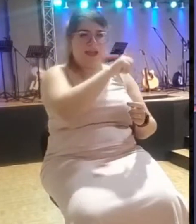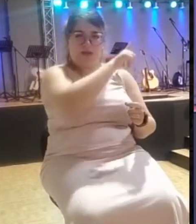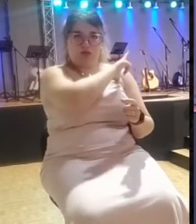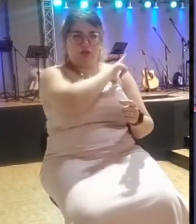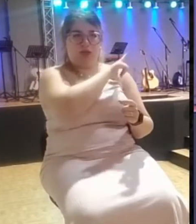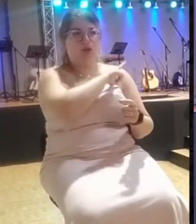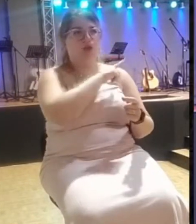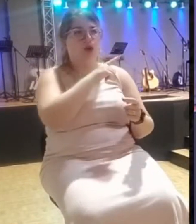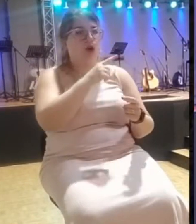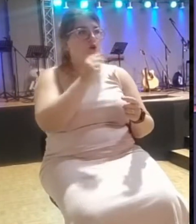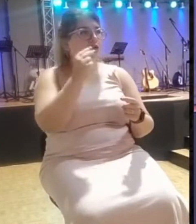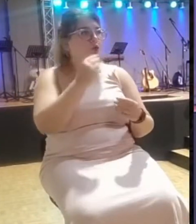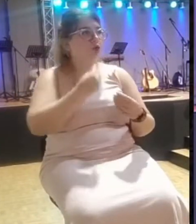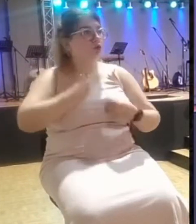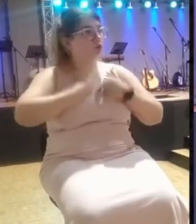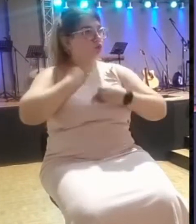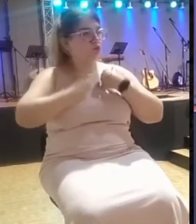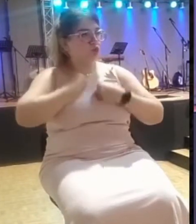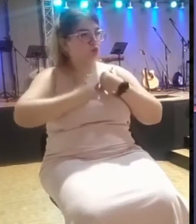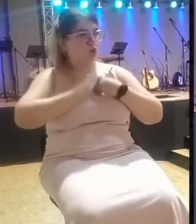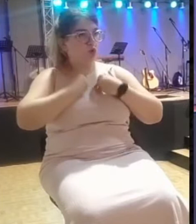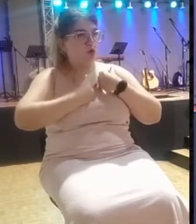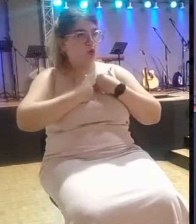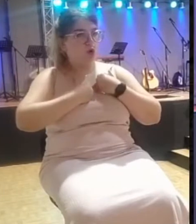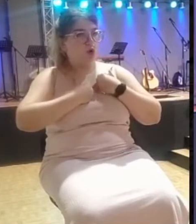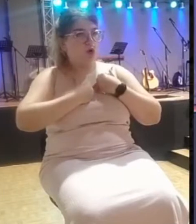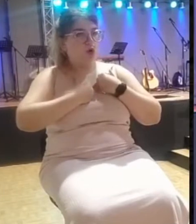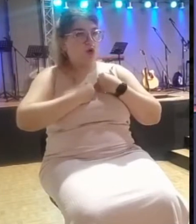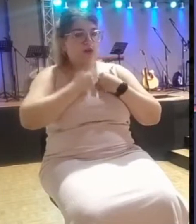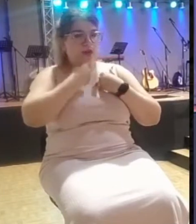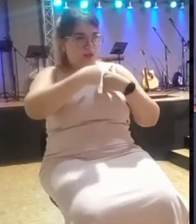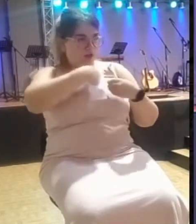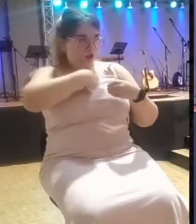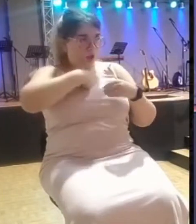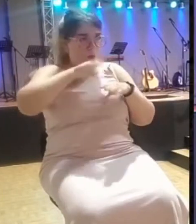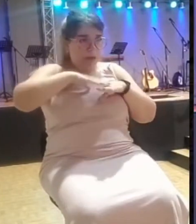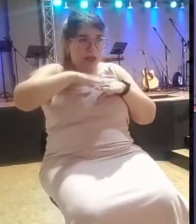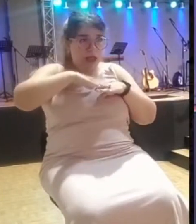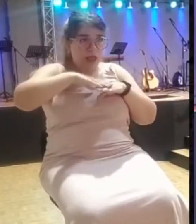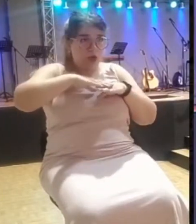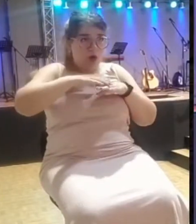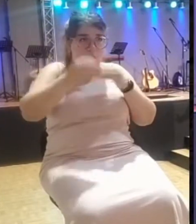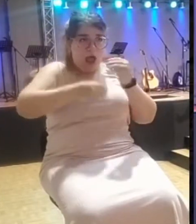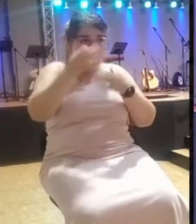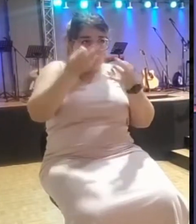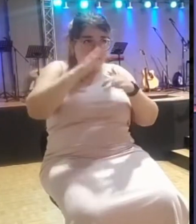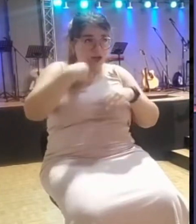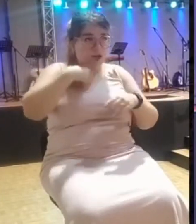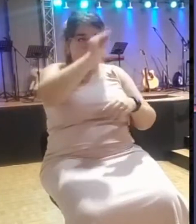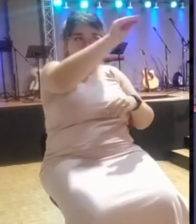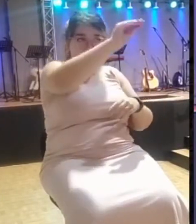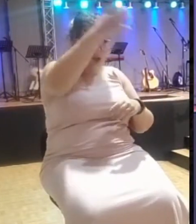¿qué pecado he cometido yo para que me digas que vaya a avisarle a Acat?